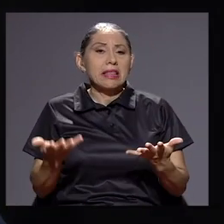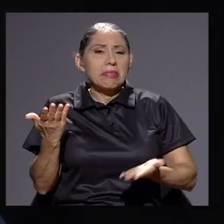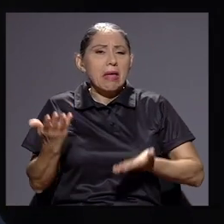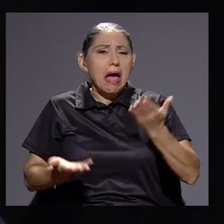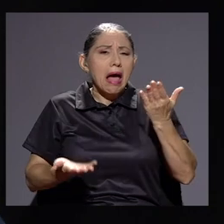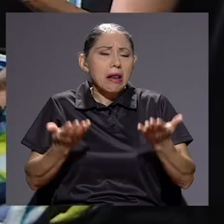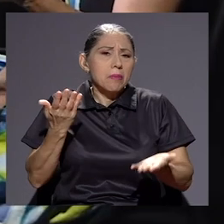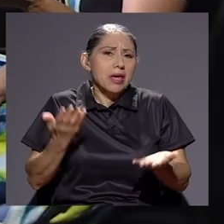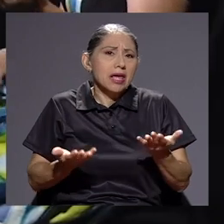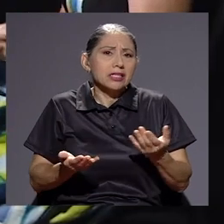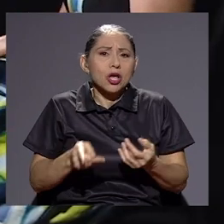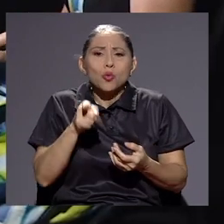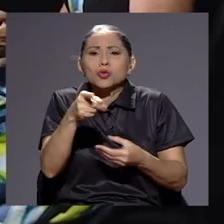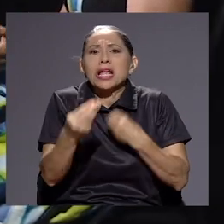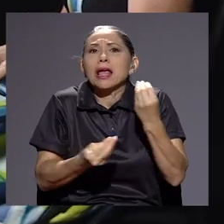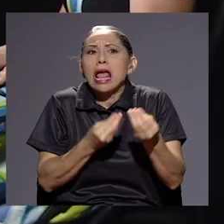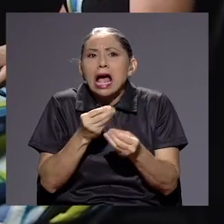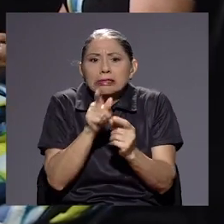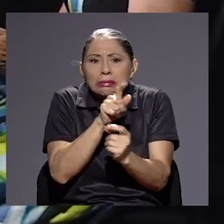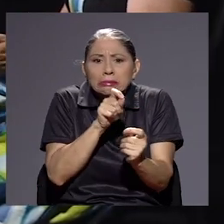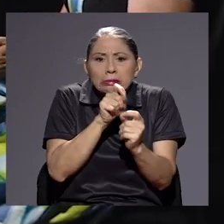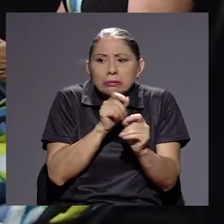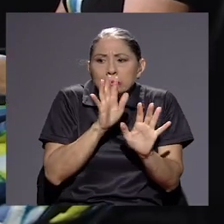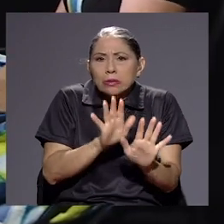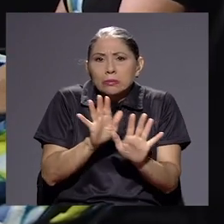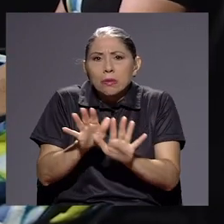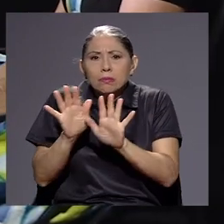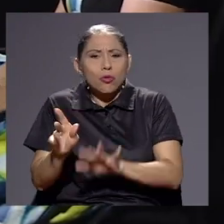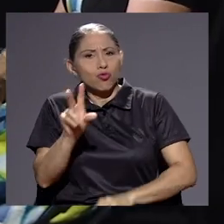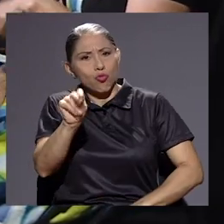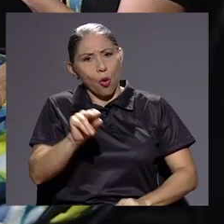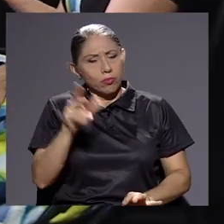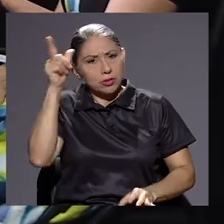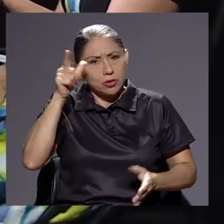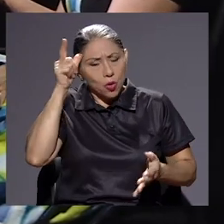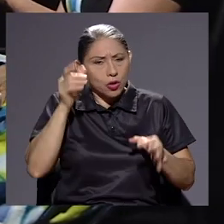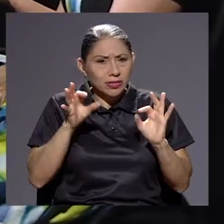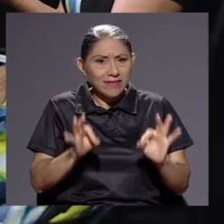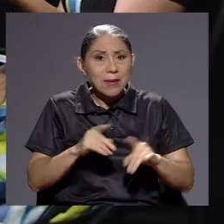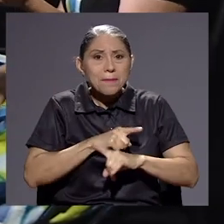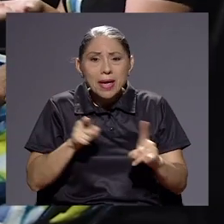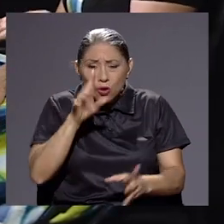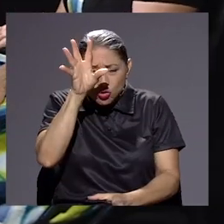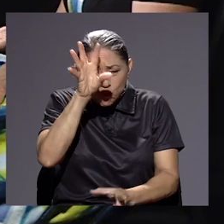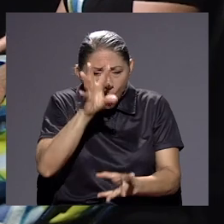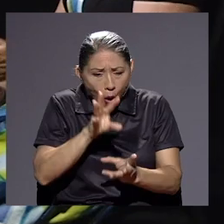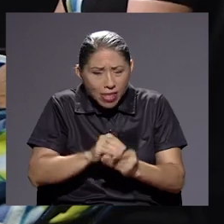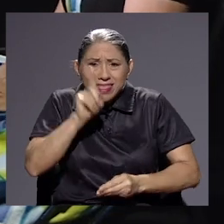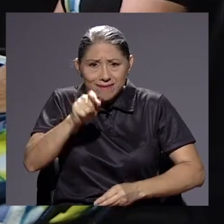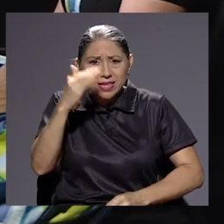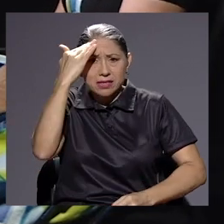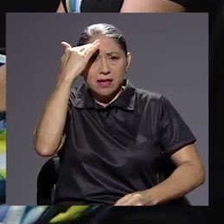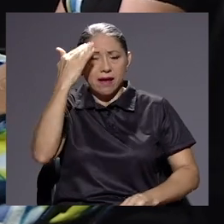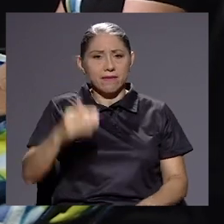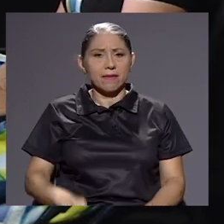Tal vez sus movimientos, no, es lógico, estamos bien, ok, pero lo que ya aportó... Lo recaudado. Lo recaudado.